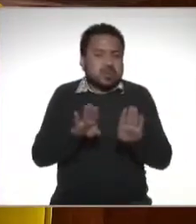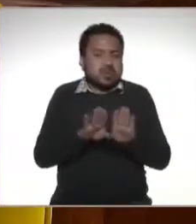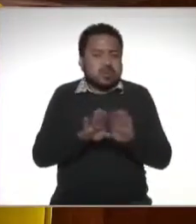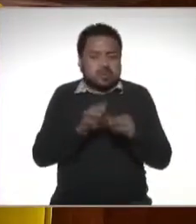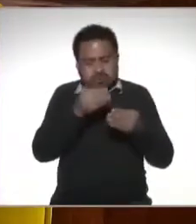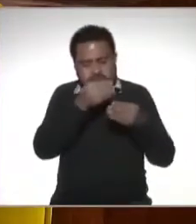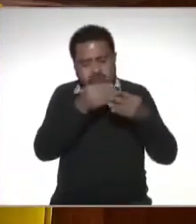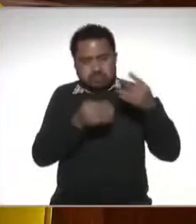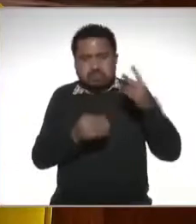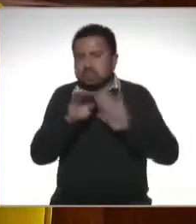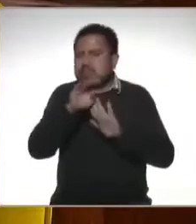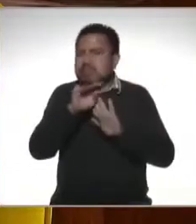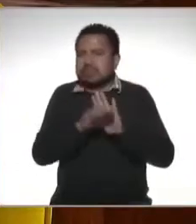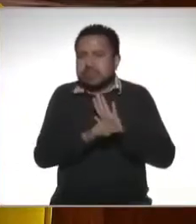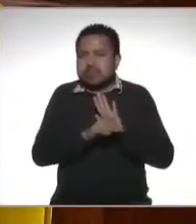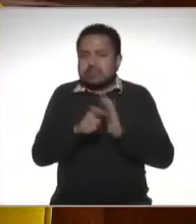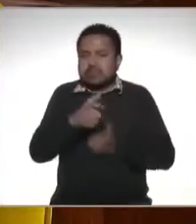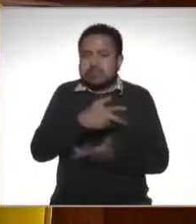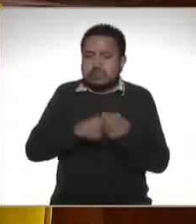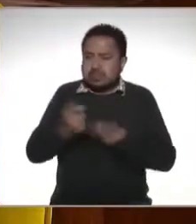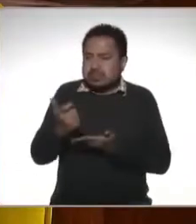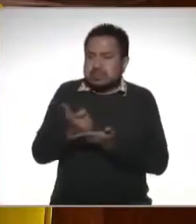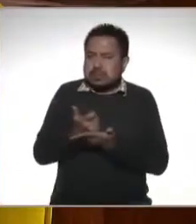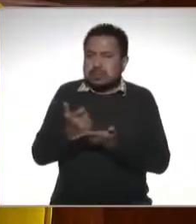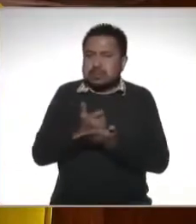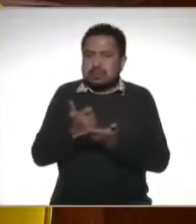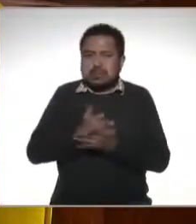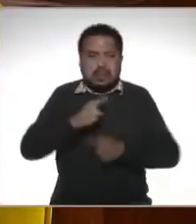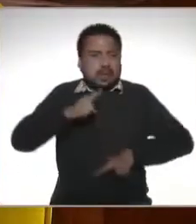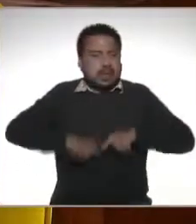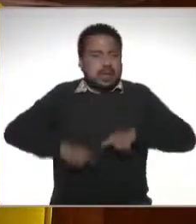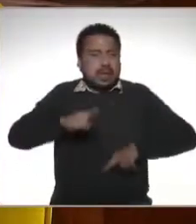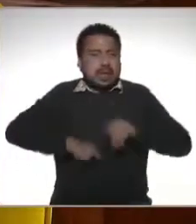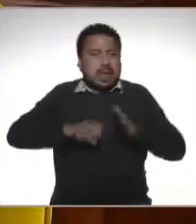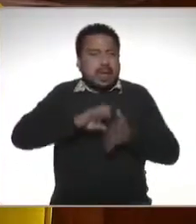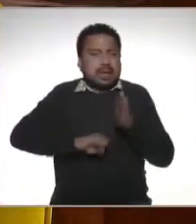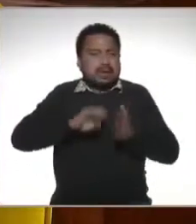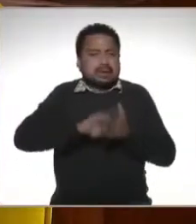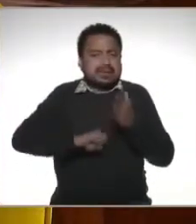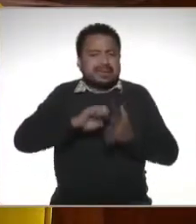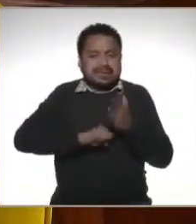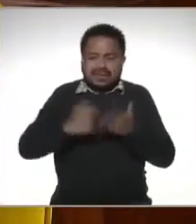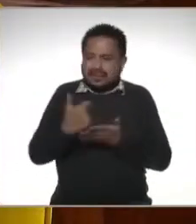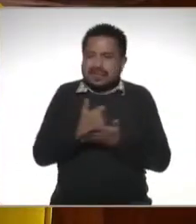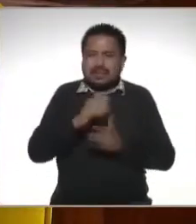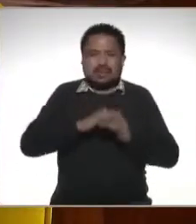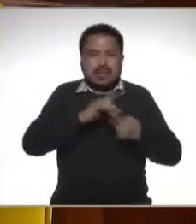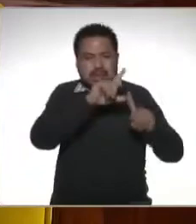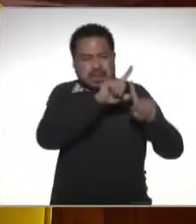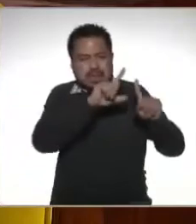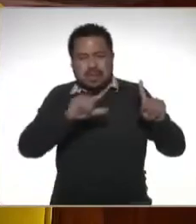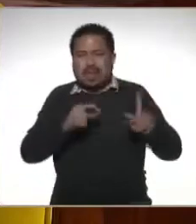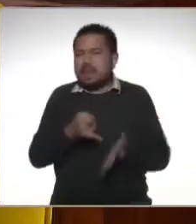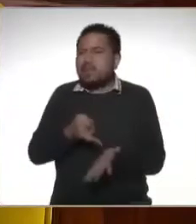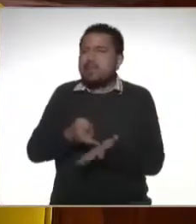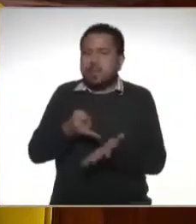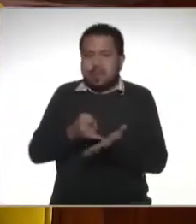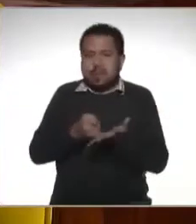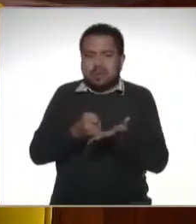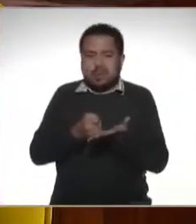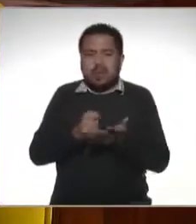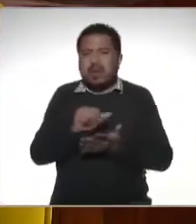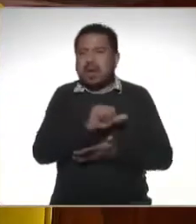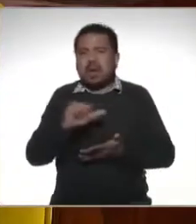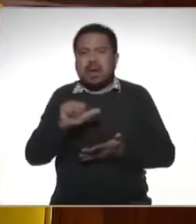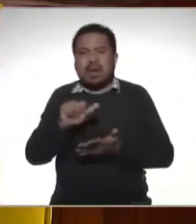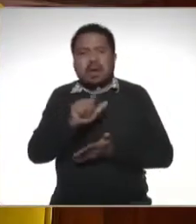serie de disminuciones del ingreso de restarle el ingreso de hacer más pequeña la base del impuesto que